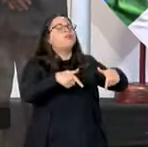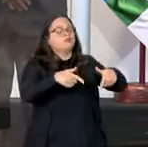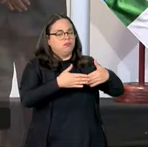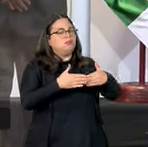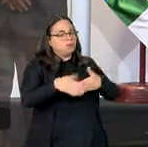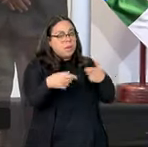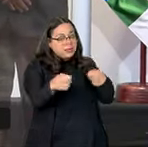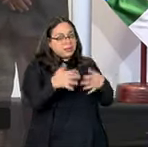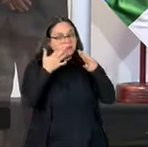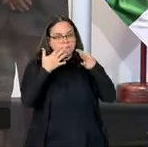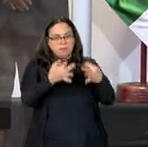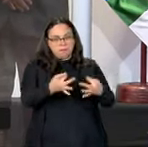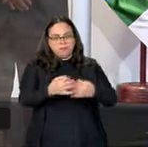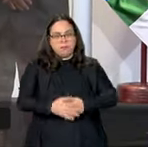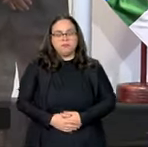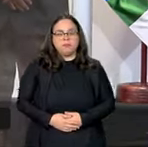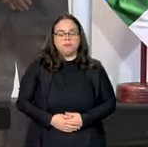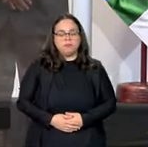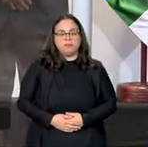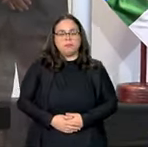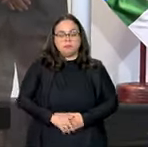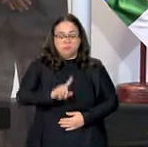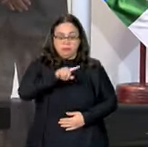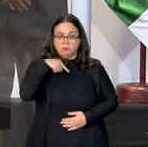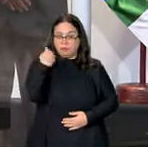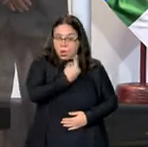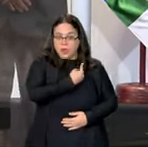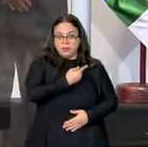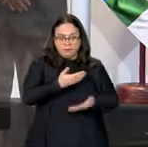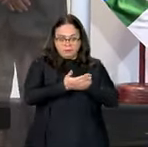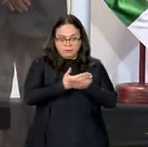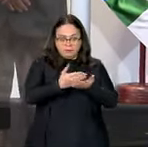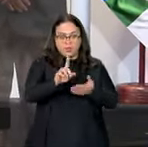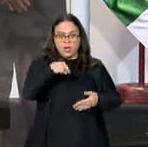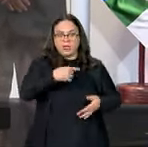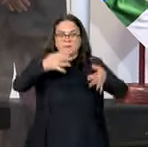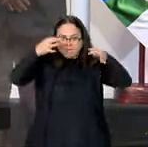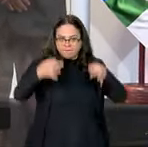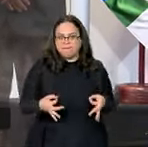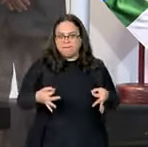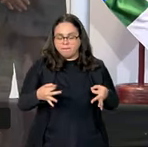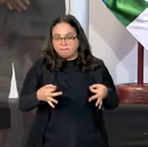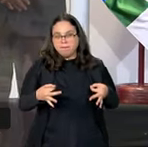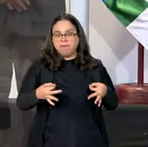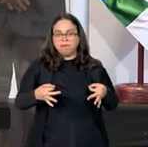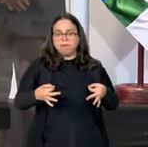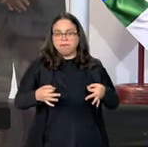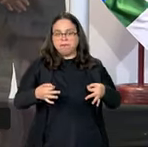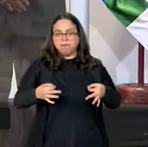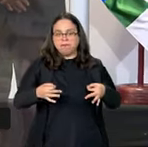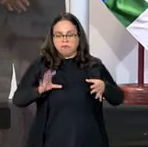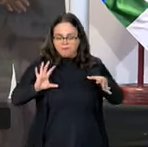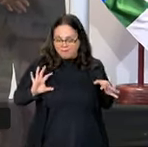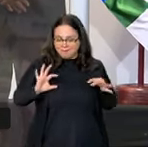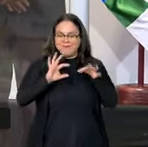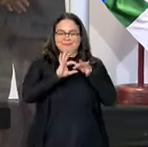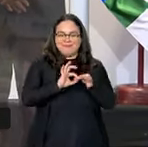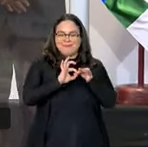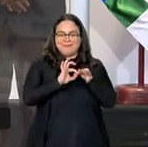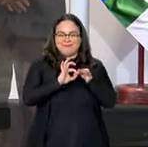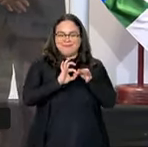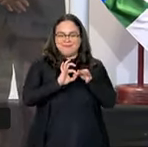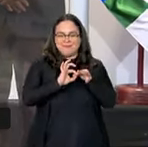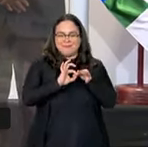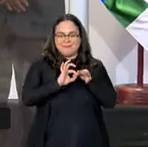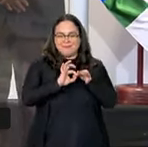Primero, porque nosotros estamos convencidos de que la integración no es